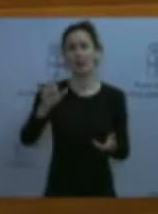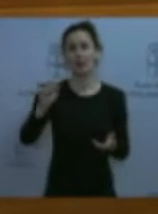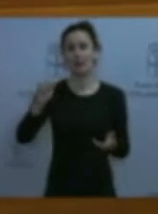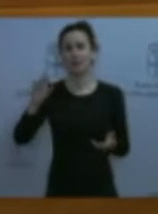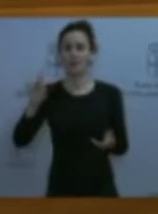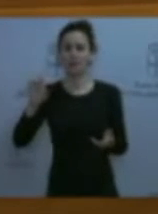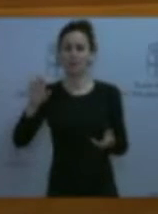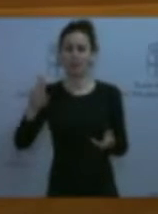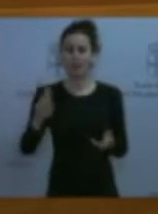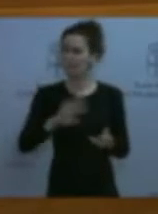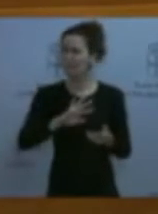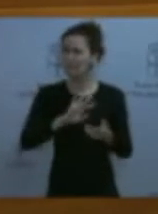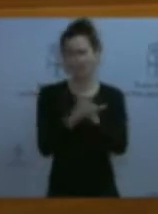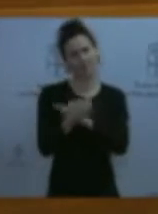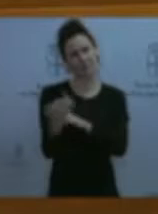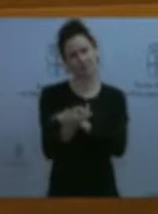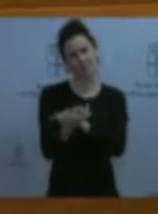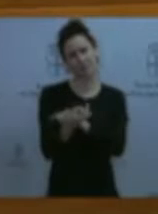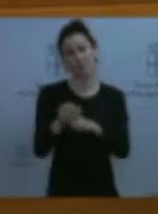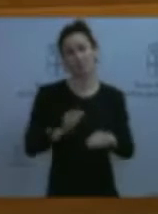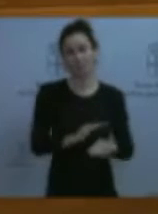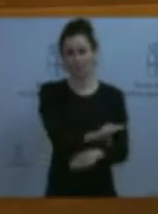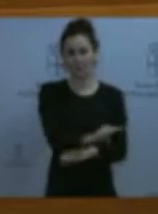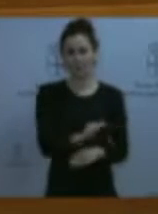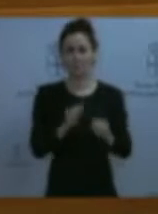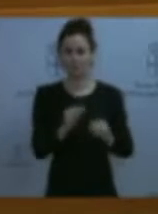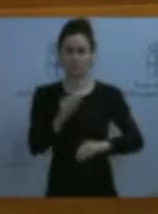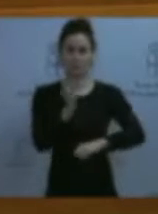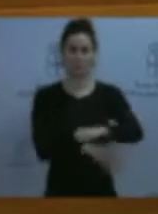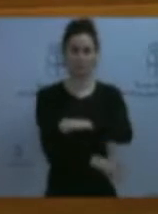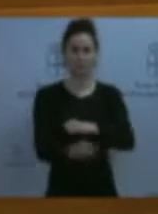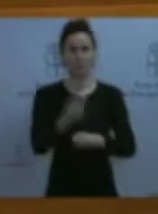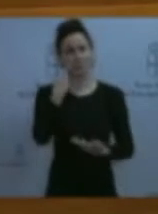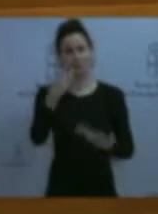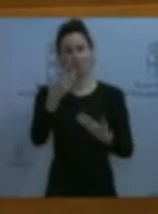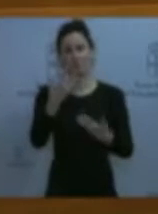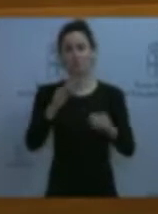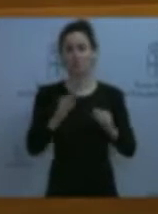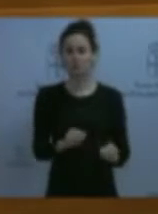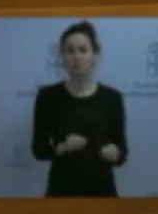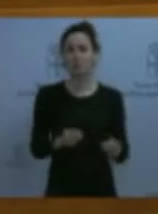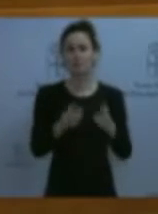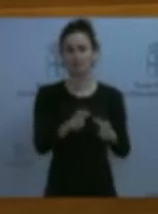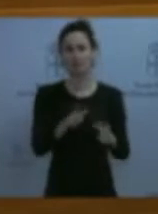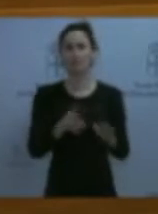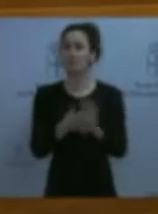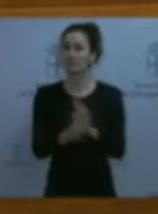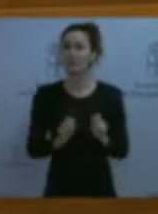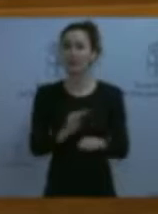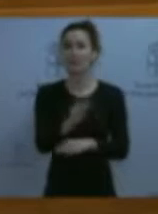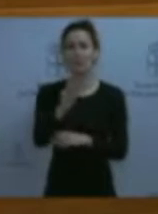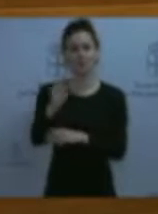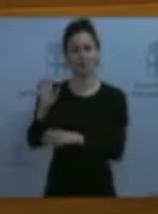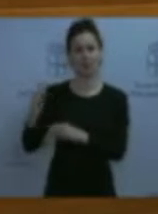situación debe de revertirse. Estos fondos deben de ser conocidos por todo el sector, ya que son las ayudas que se reciben desde la Unión